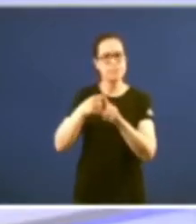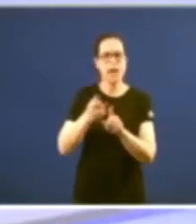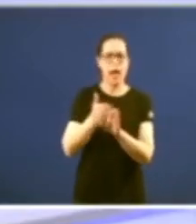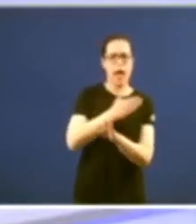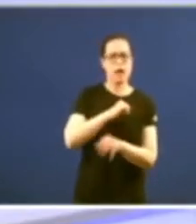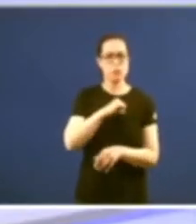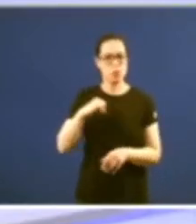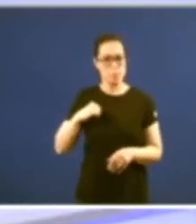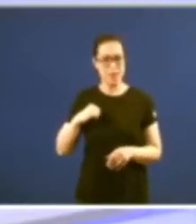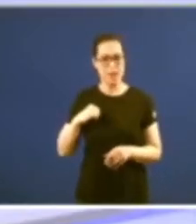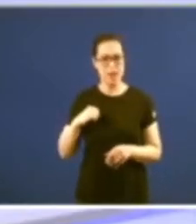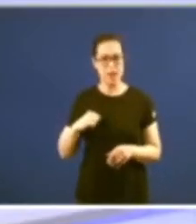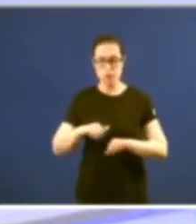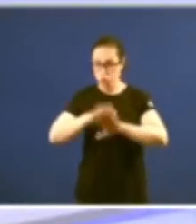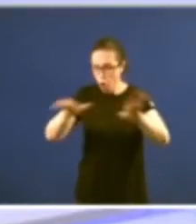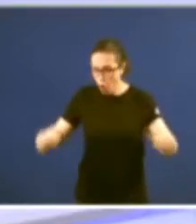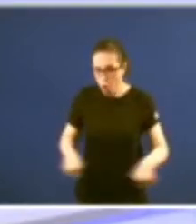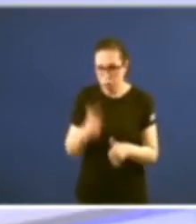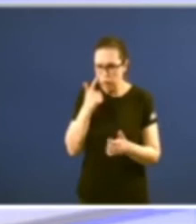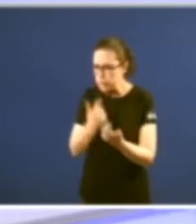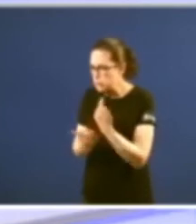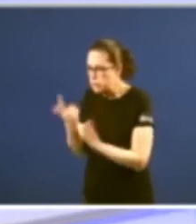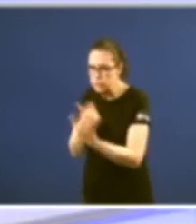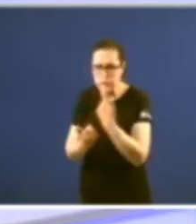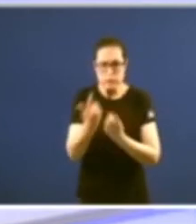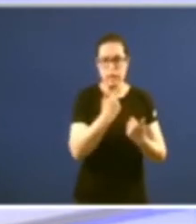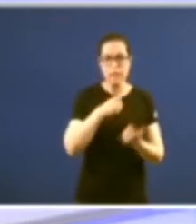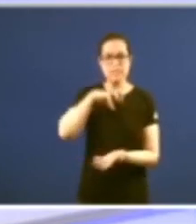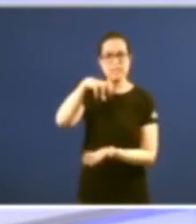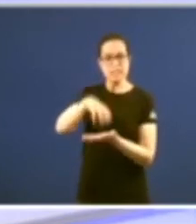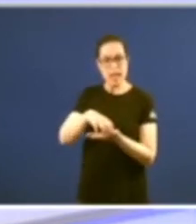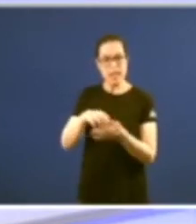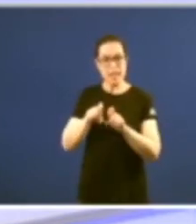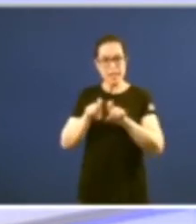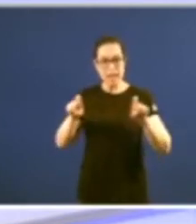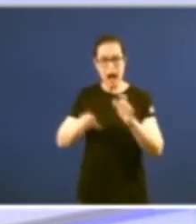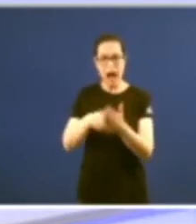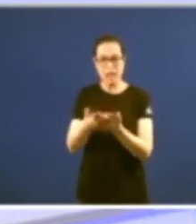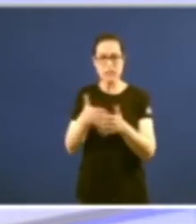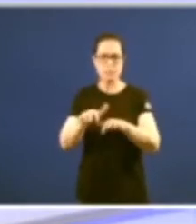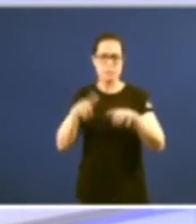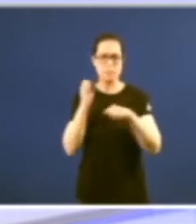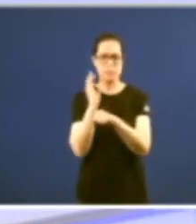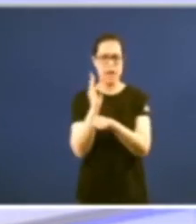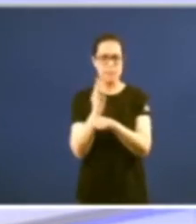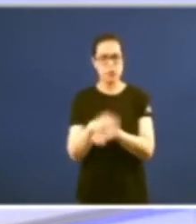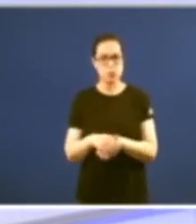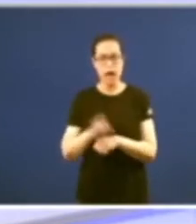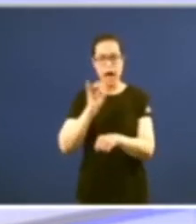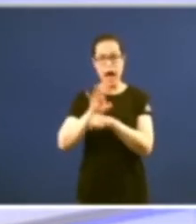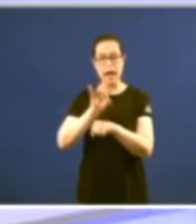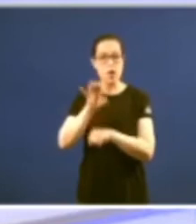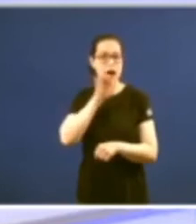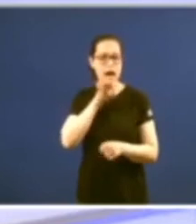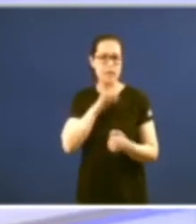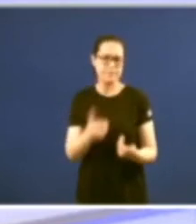todo tivo que buscar de prestado desde a súa sede á do propio Parlamento A el correo correspondeu e a difícil